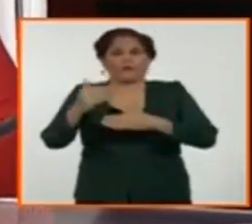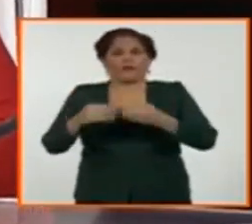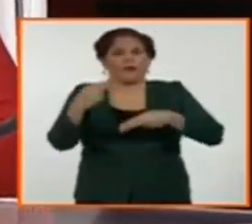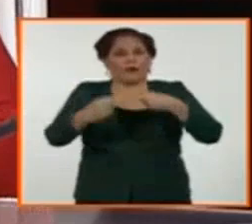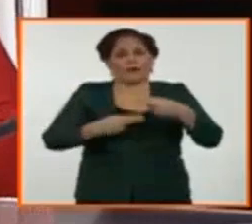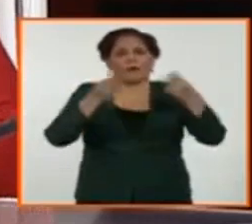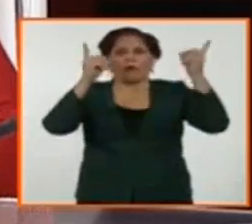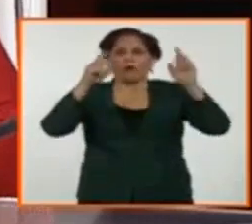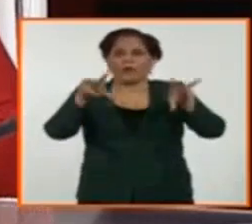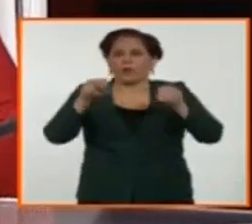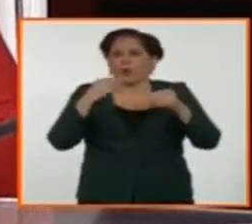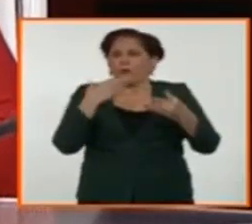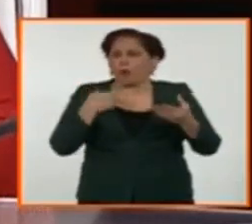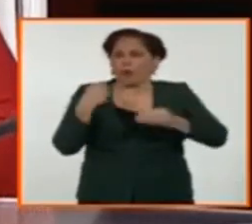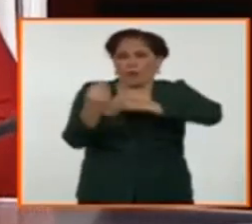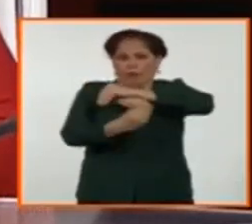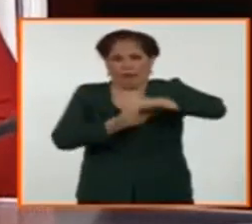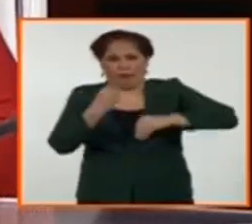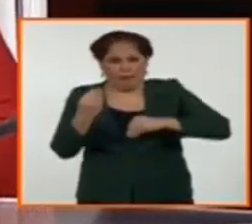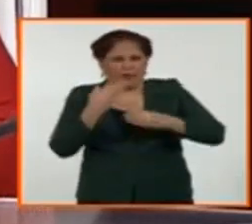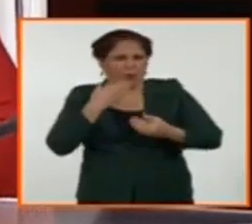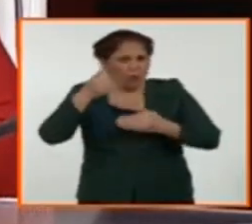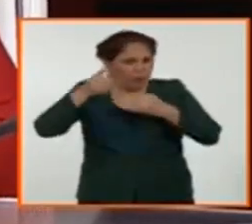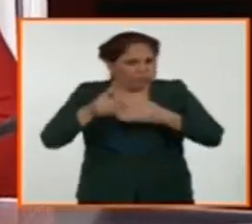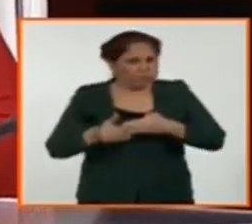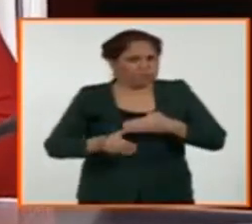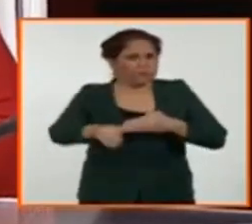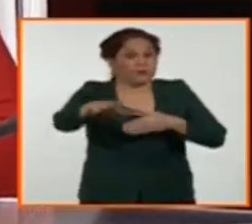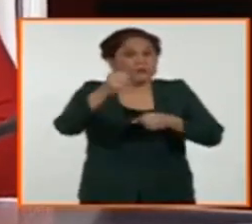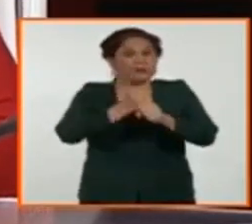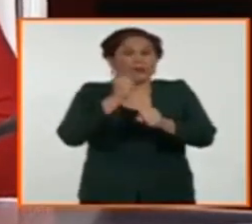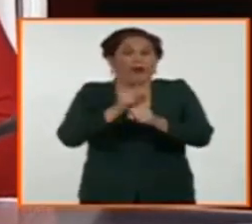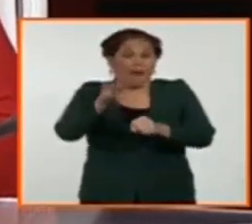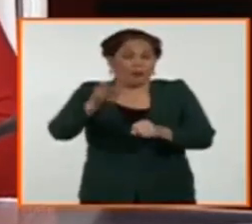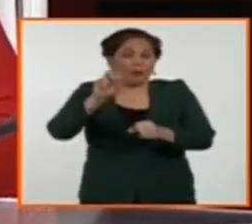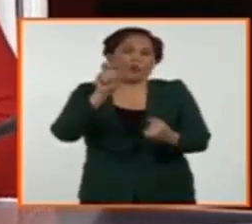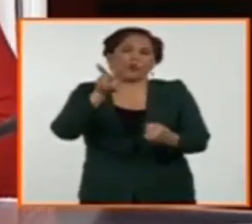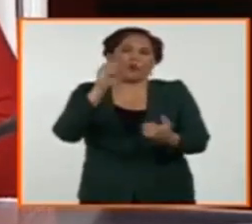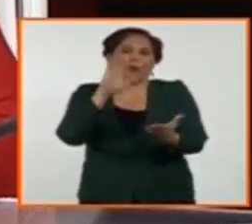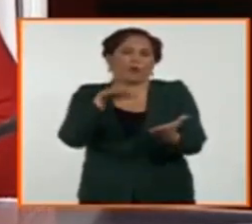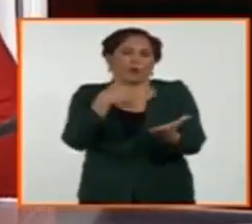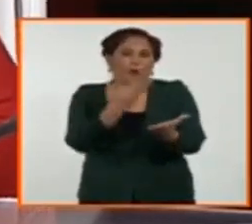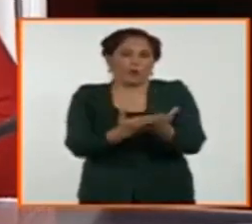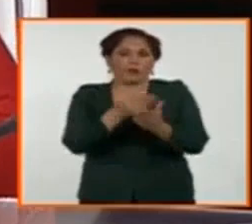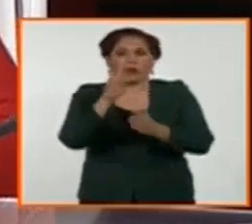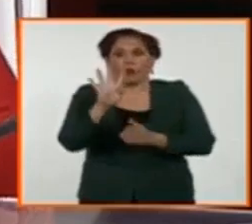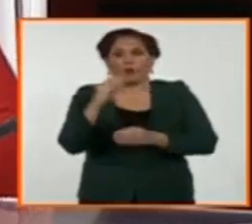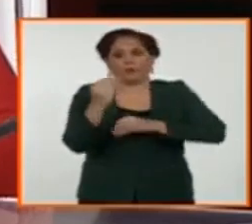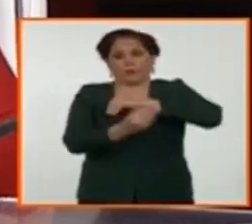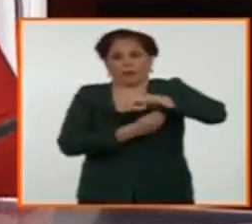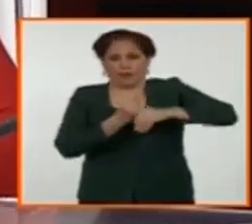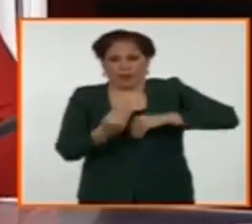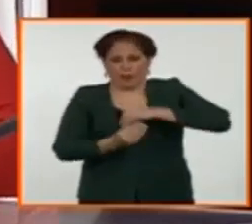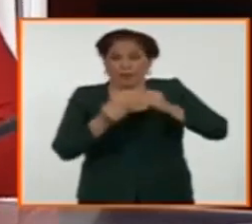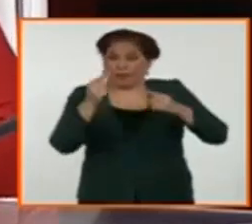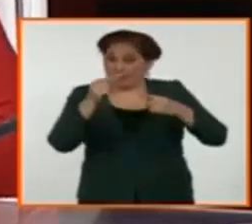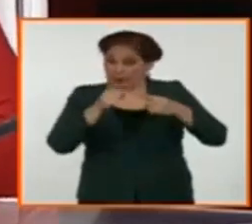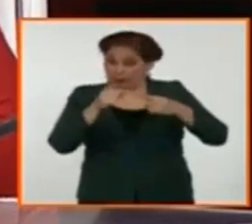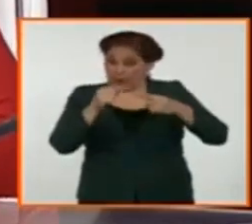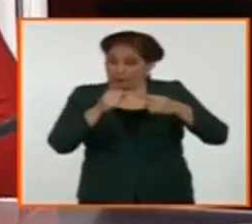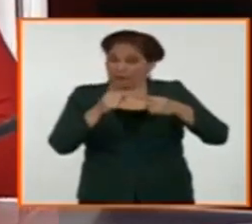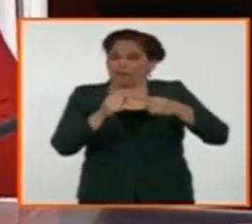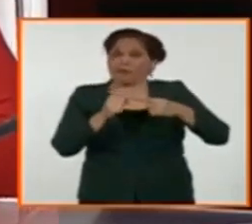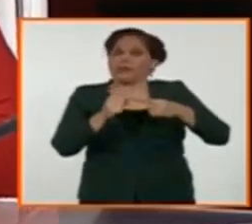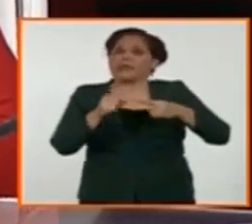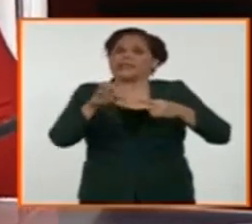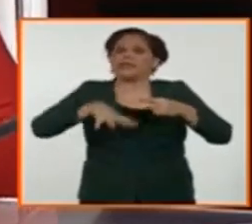política y de ahí derivó una nueva propuesta que tiene cuatro cambios fundamentales. Uno, en la definición de situación